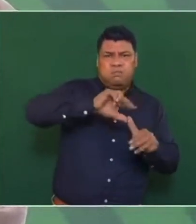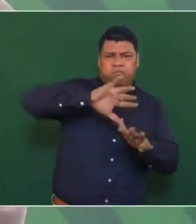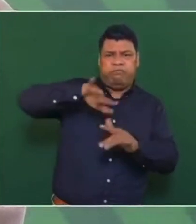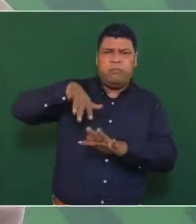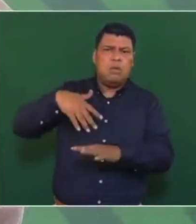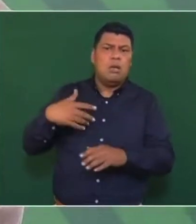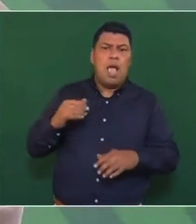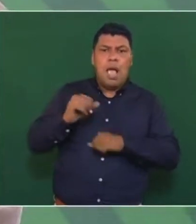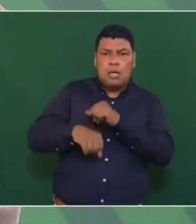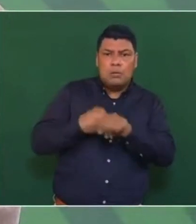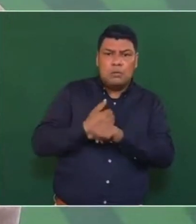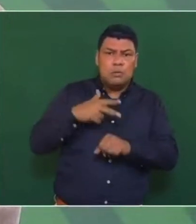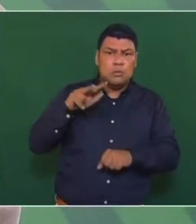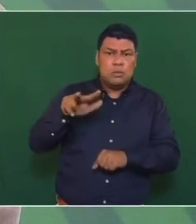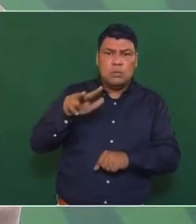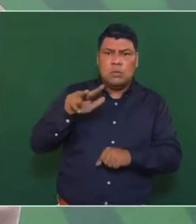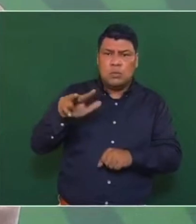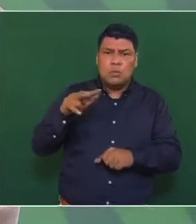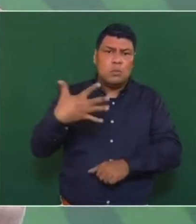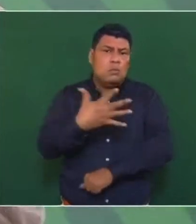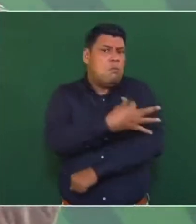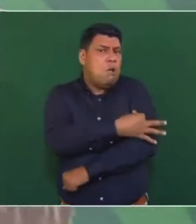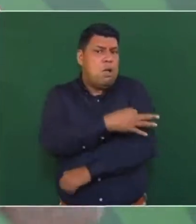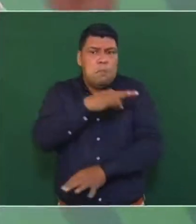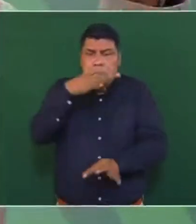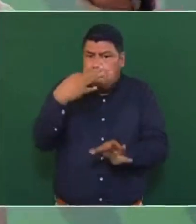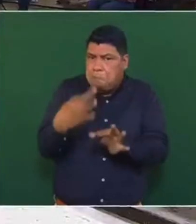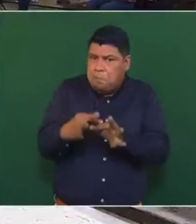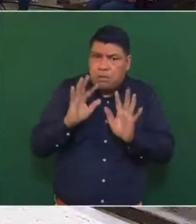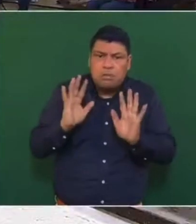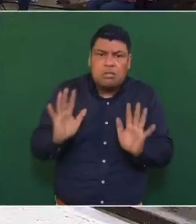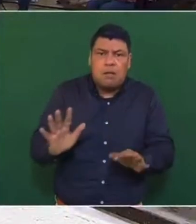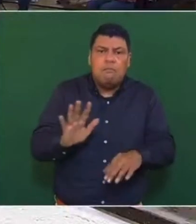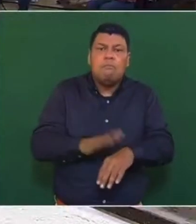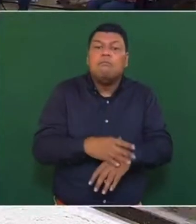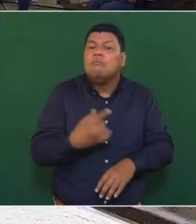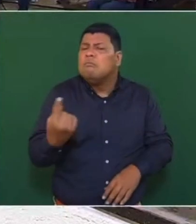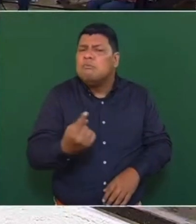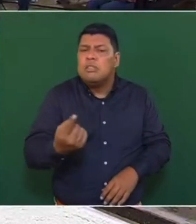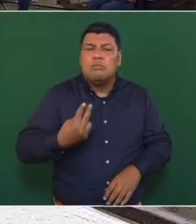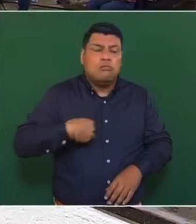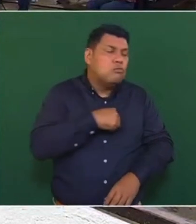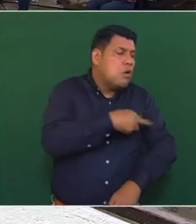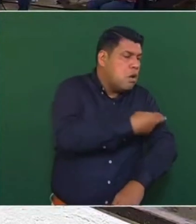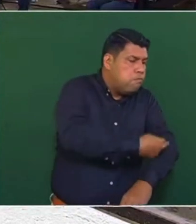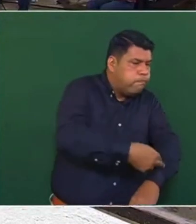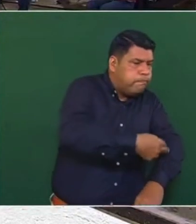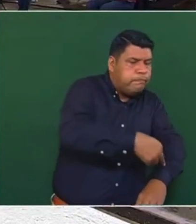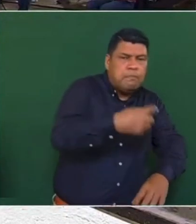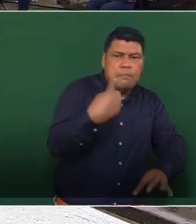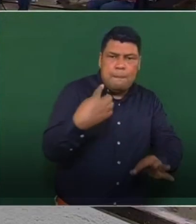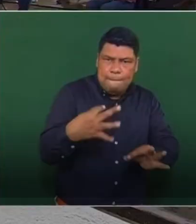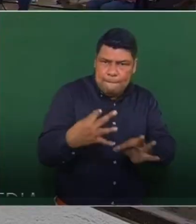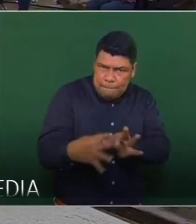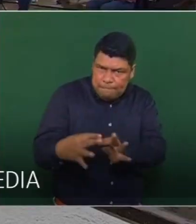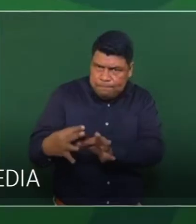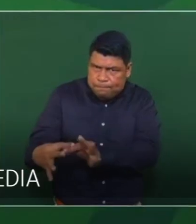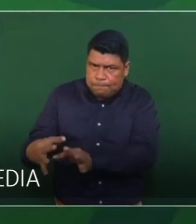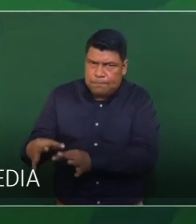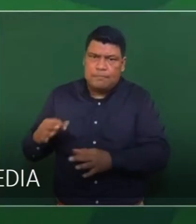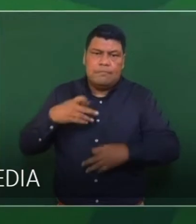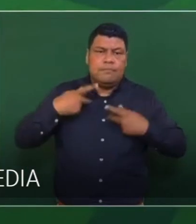18 en adelante, toda la zona, afortunadamente. Porque es un plan que traemos. El propósito es